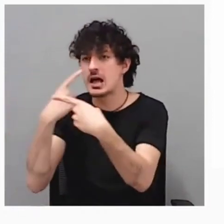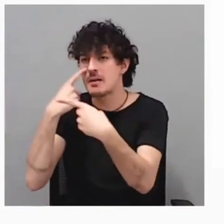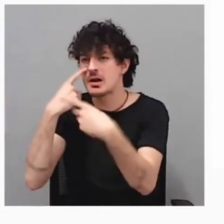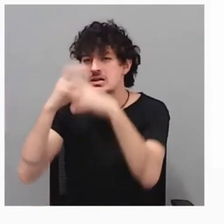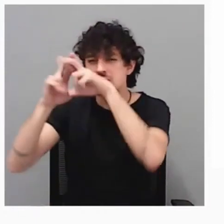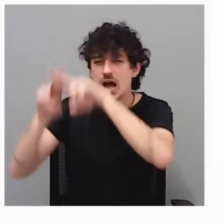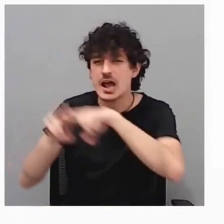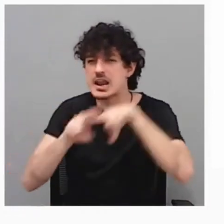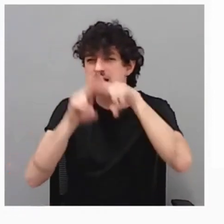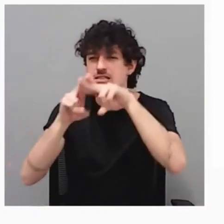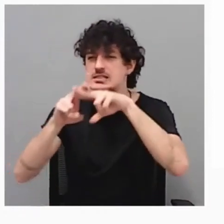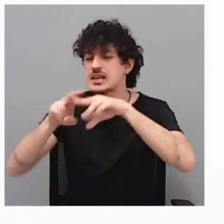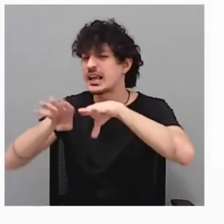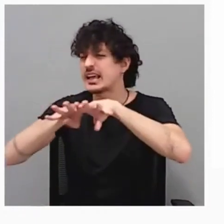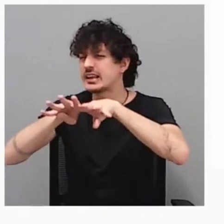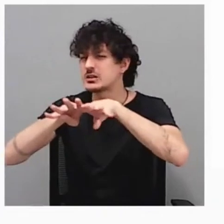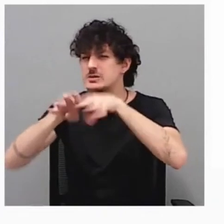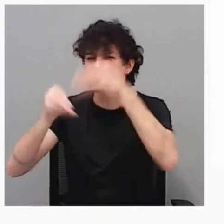realidad.